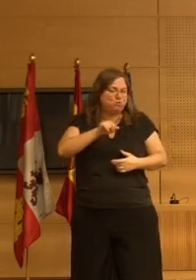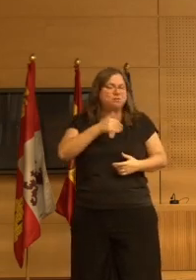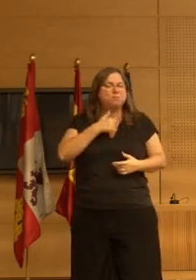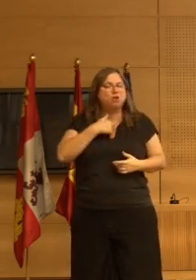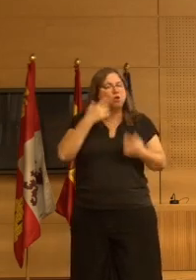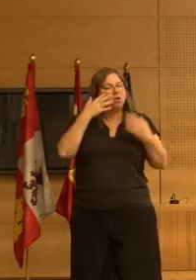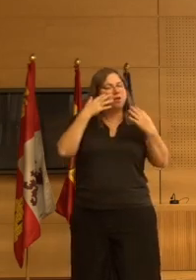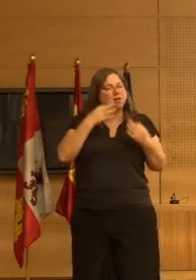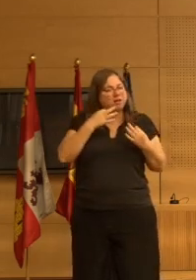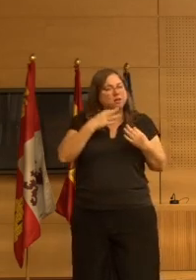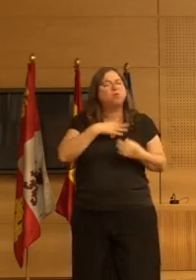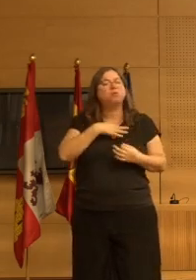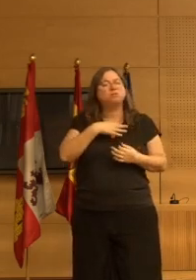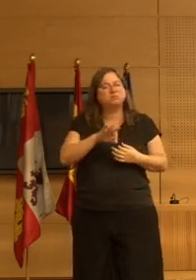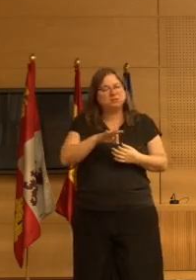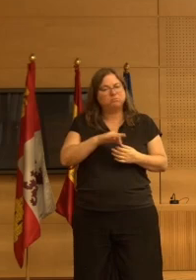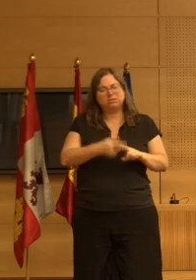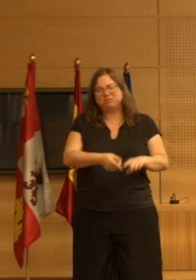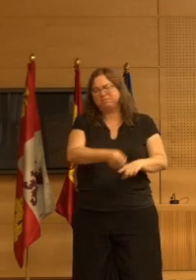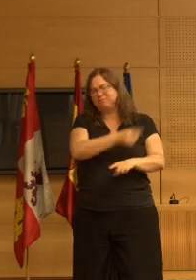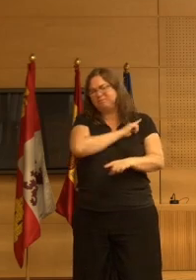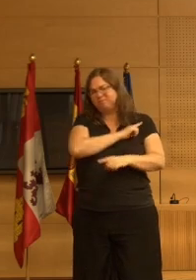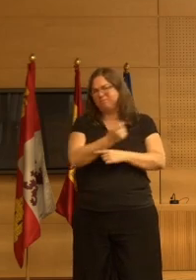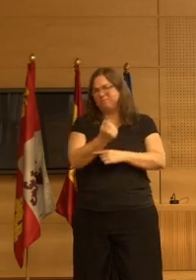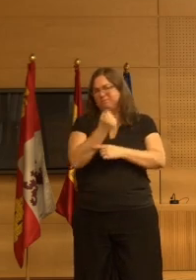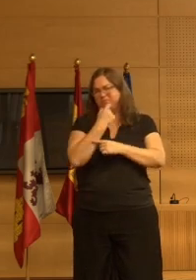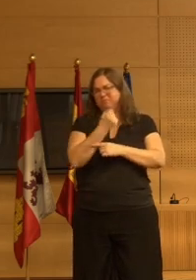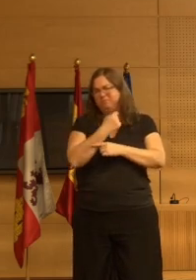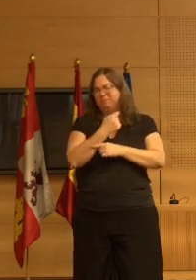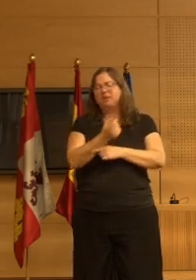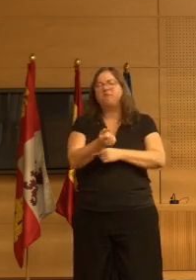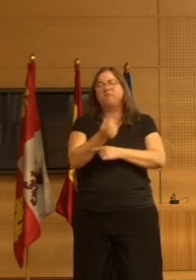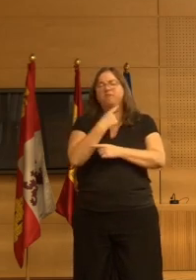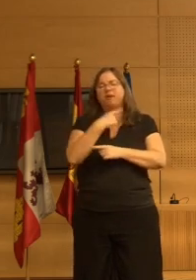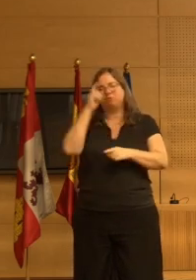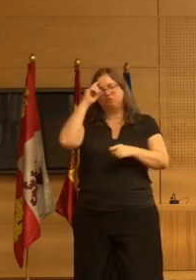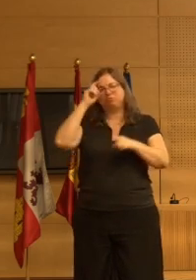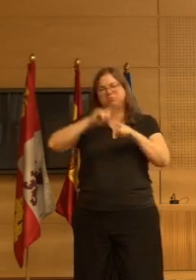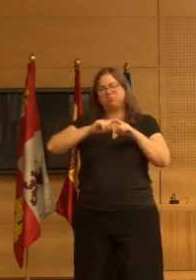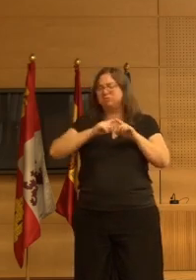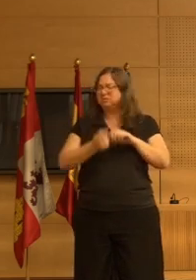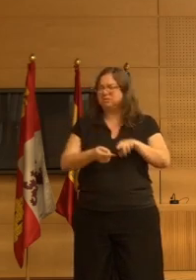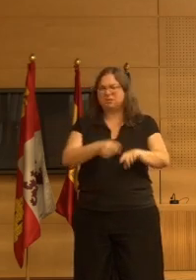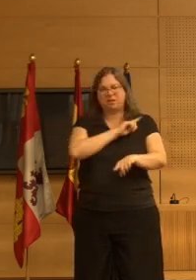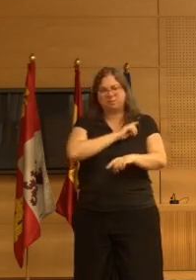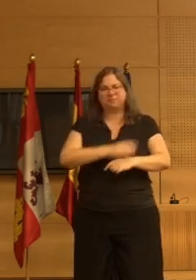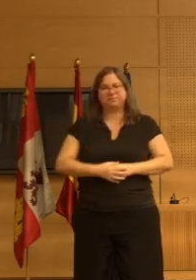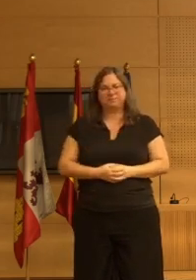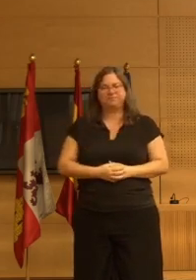creo que probablemente se están sobreutilizando también los psicofármacos en zonas con discapacidad